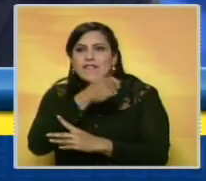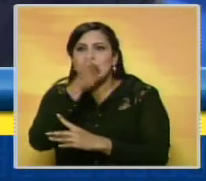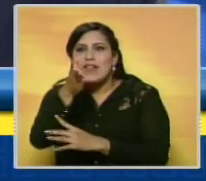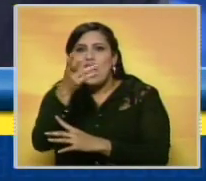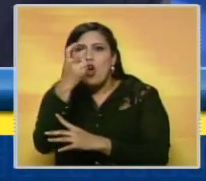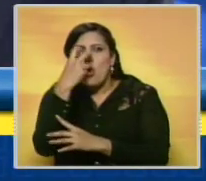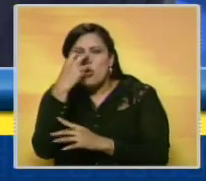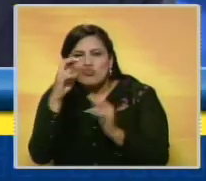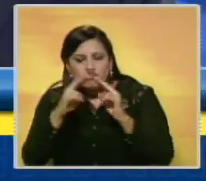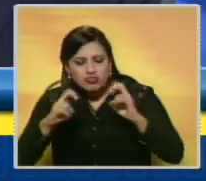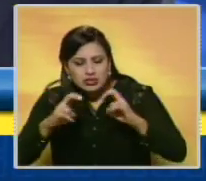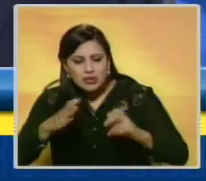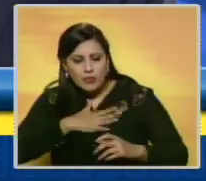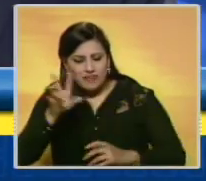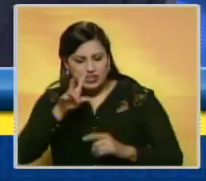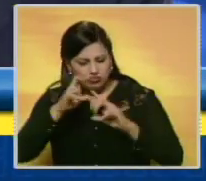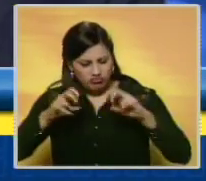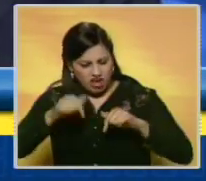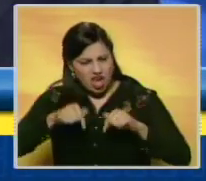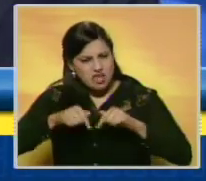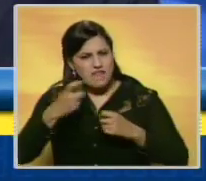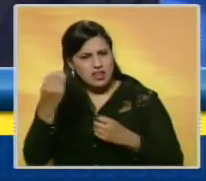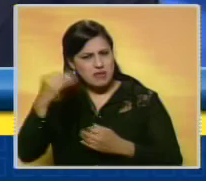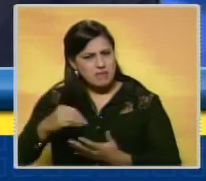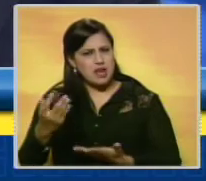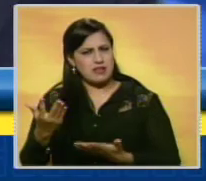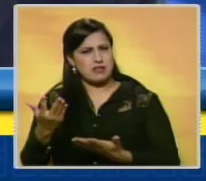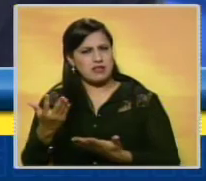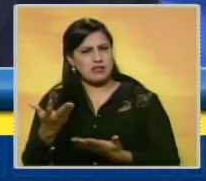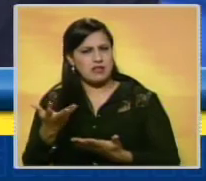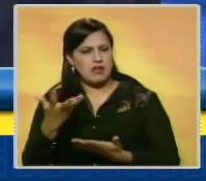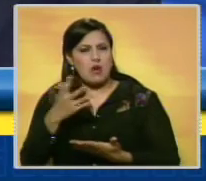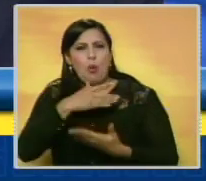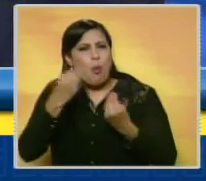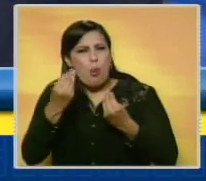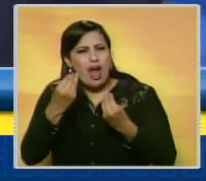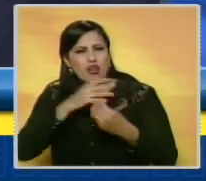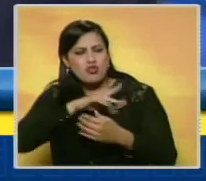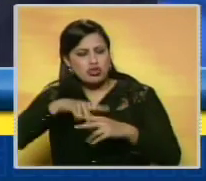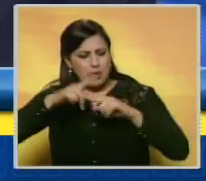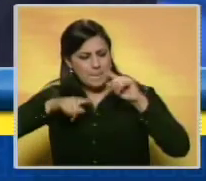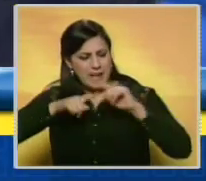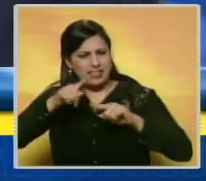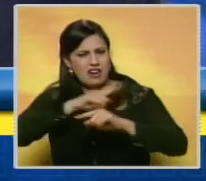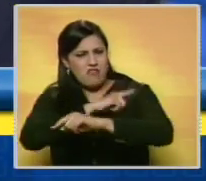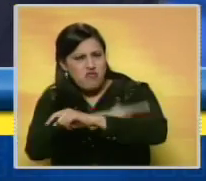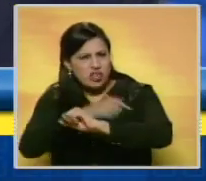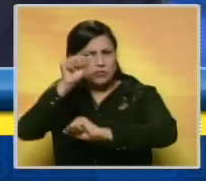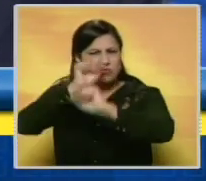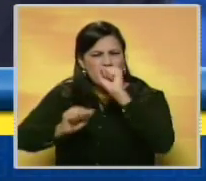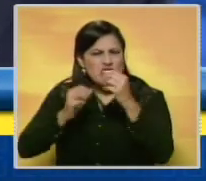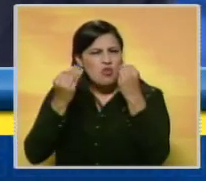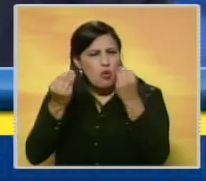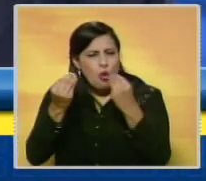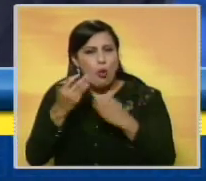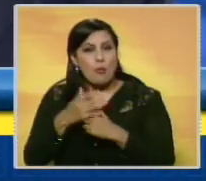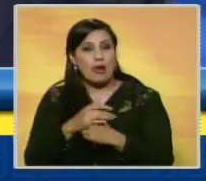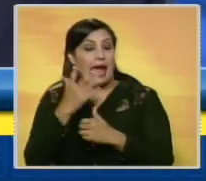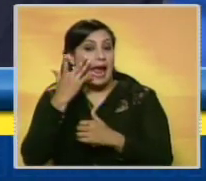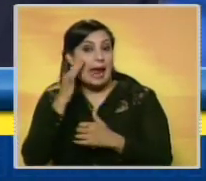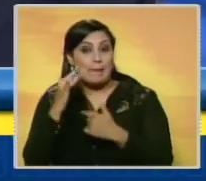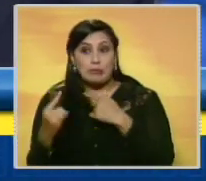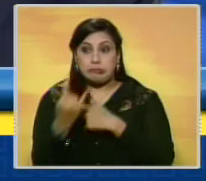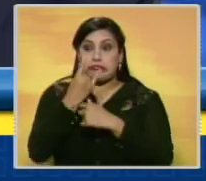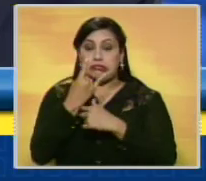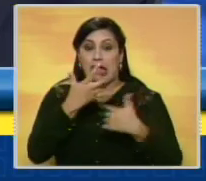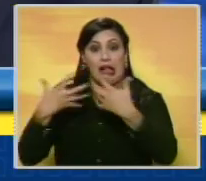conocer más a nuestra Venezuela, saber cuáles son nuestros recursos, nuestras potencialidades, y a la hora de tú